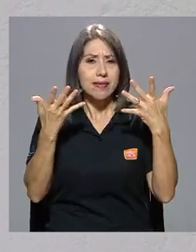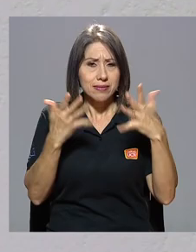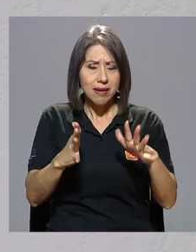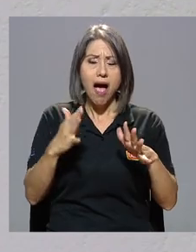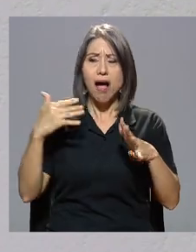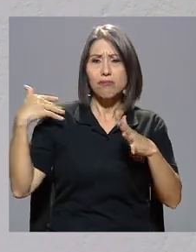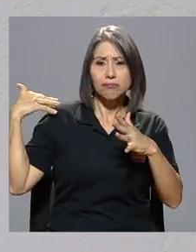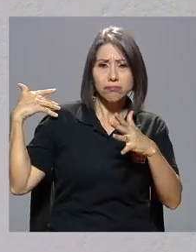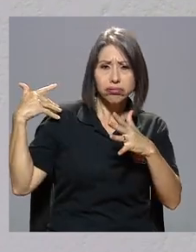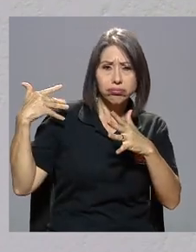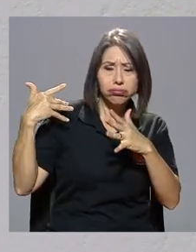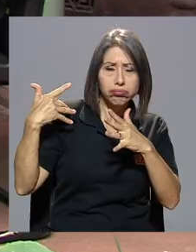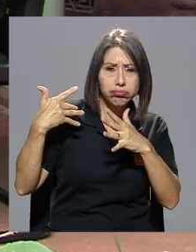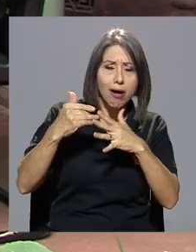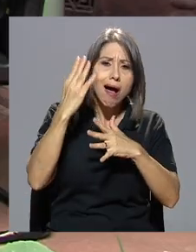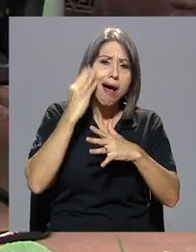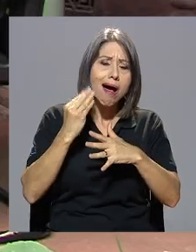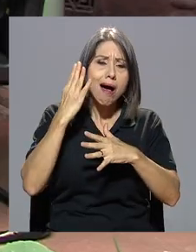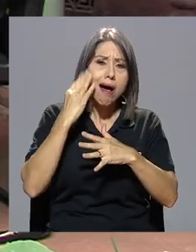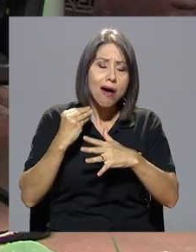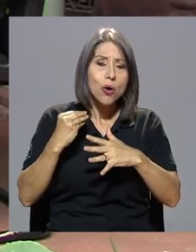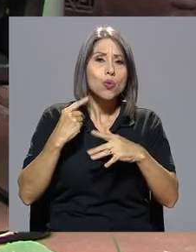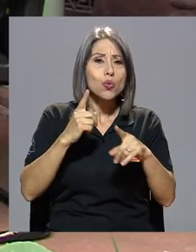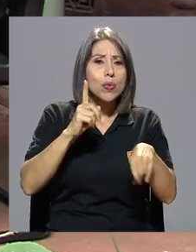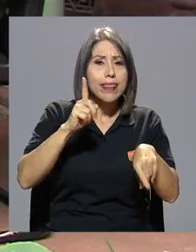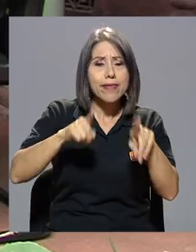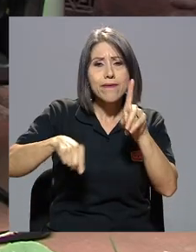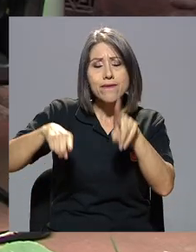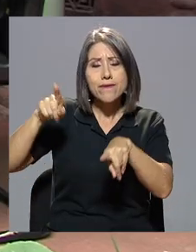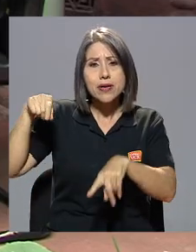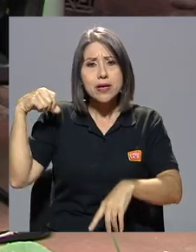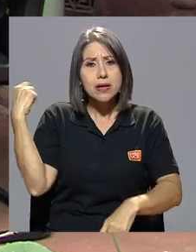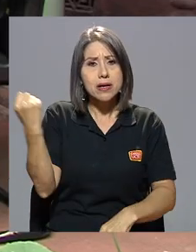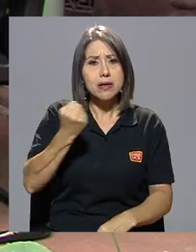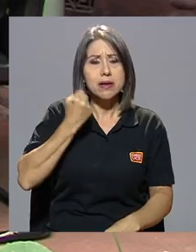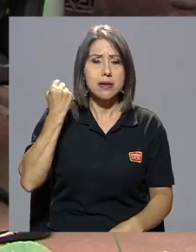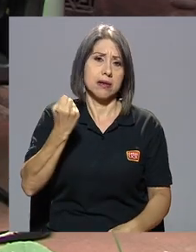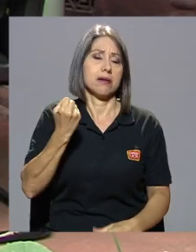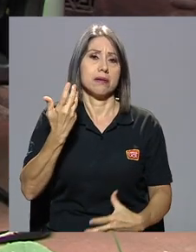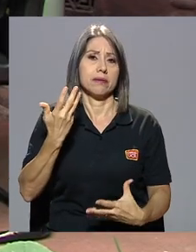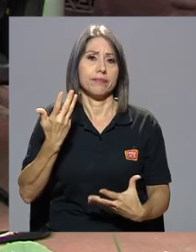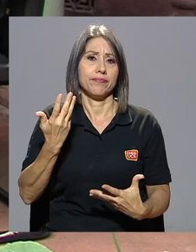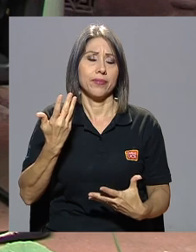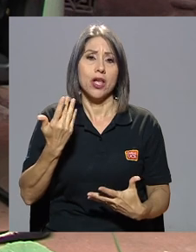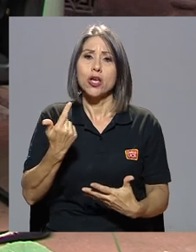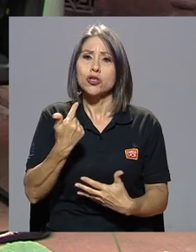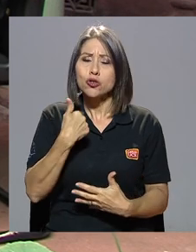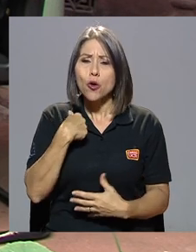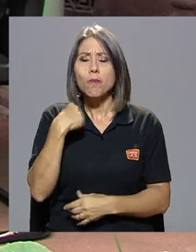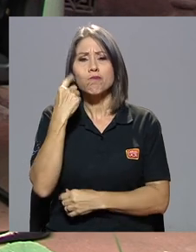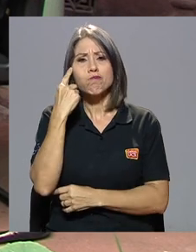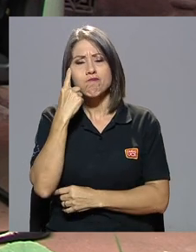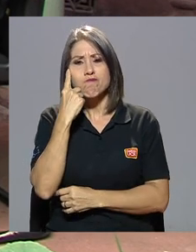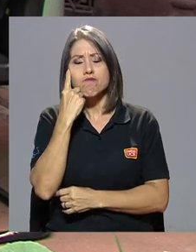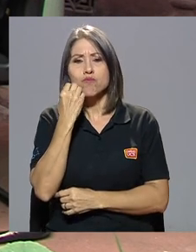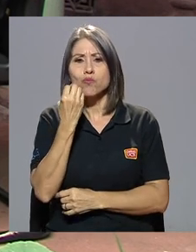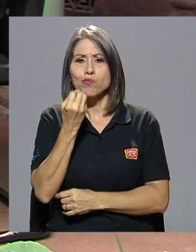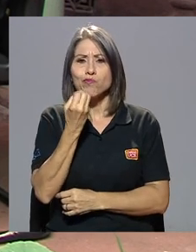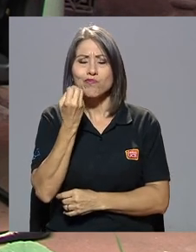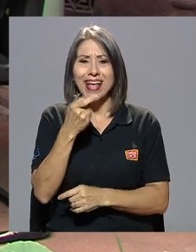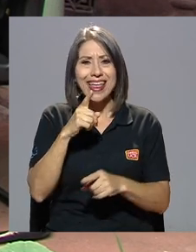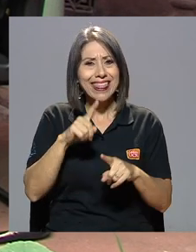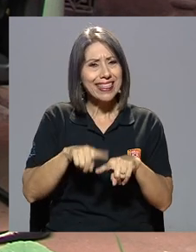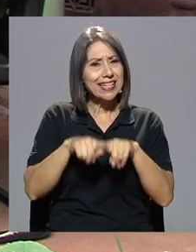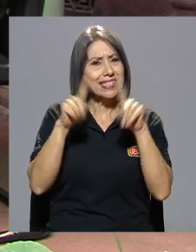ya recorrido una vida con experiencias a veces muy fuertes, entonces hago valoraciones